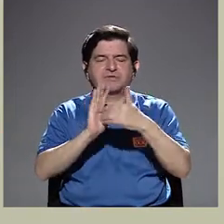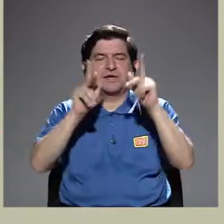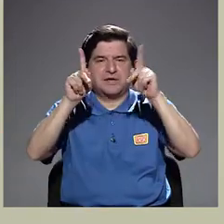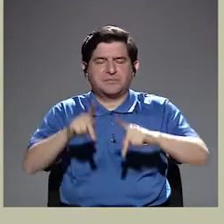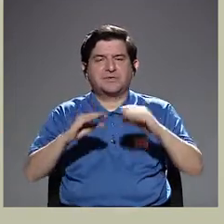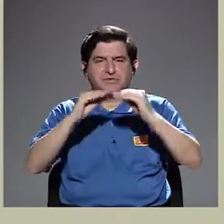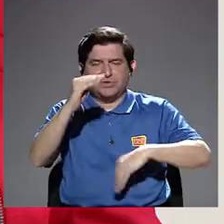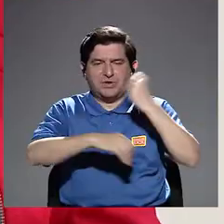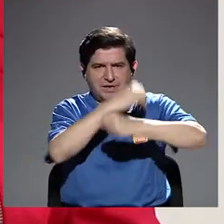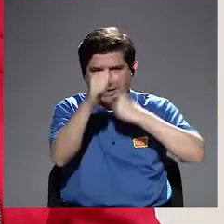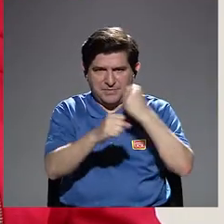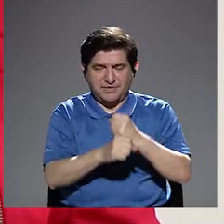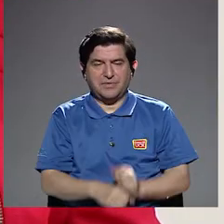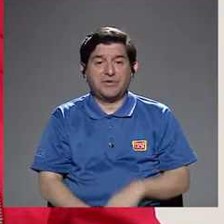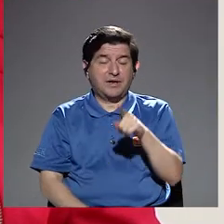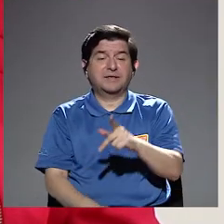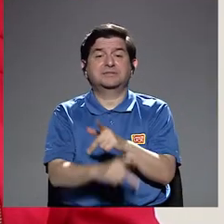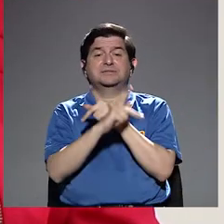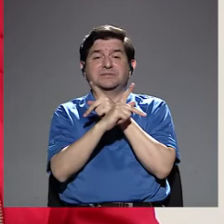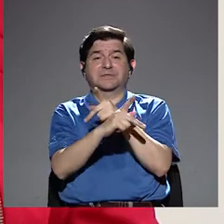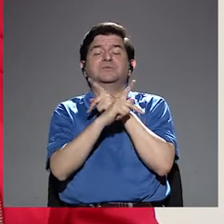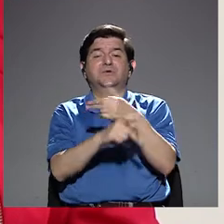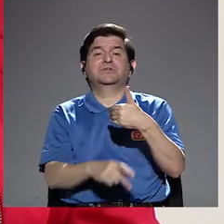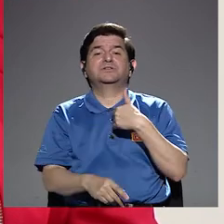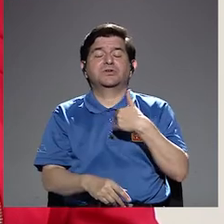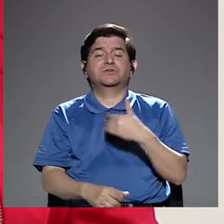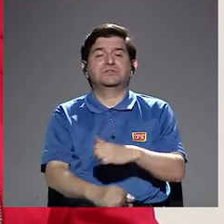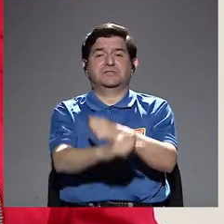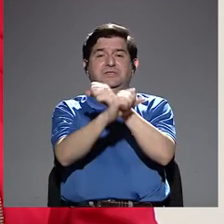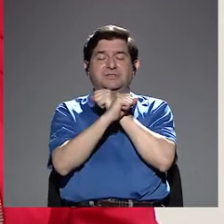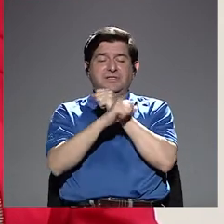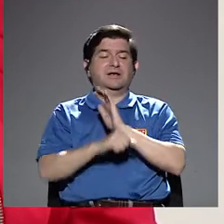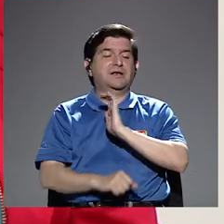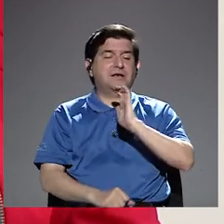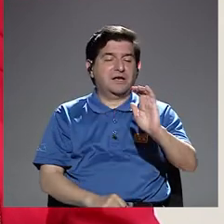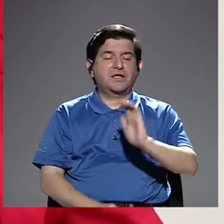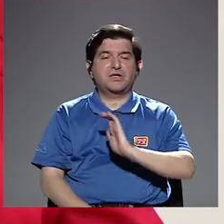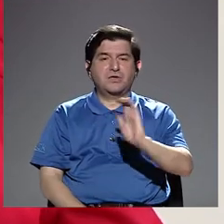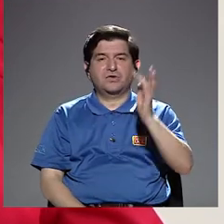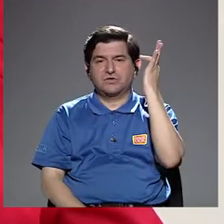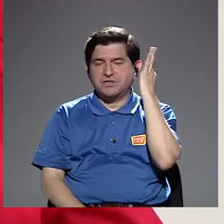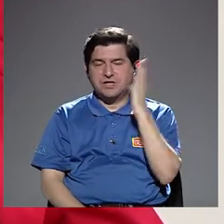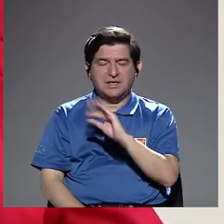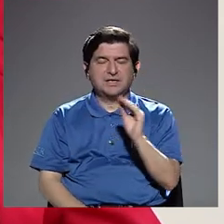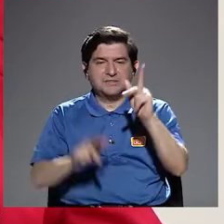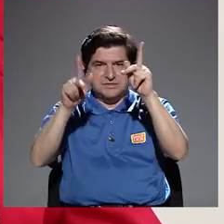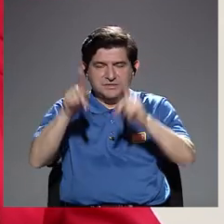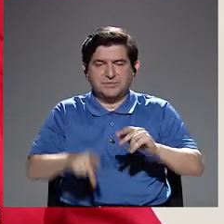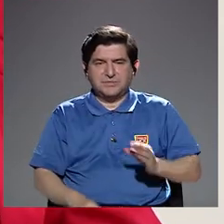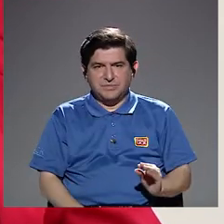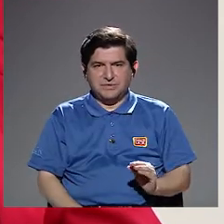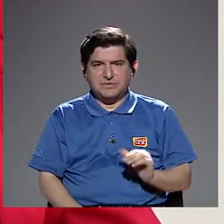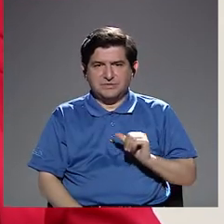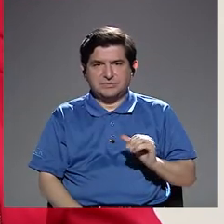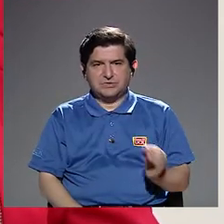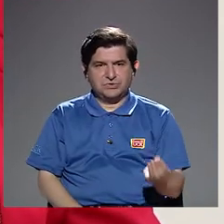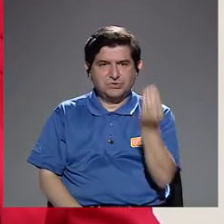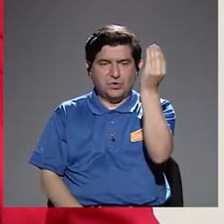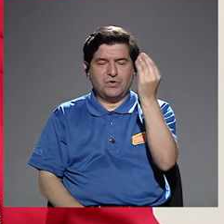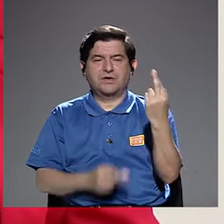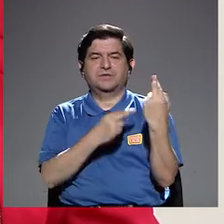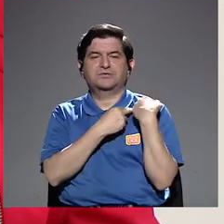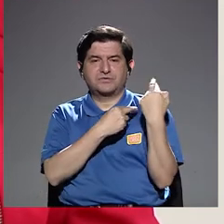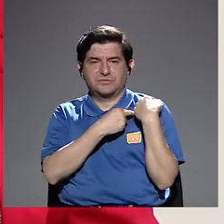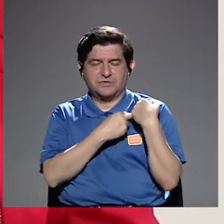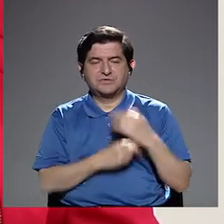la persona menor. Entonces, esta protección que tenemos que garantizar a niños, niñas y a las personas adolescentes es